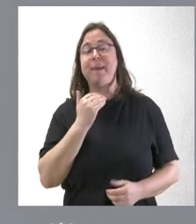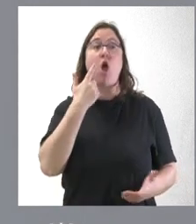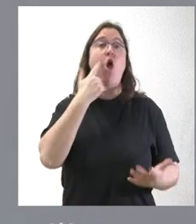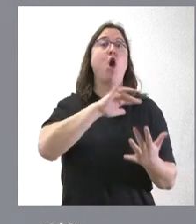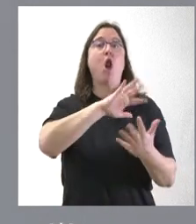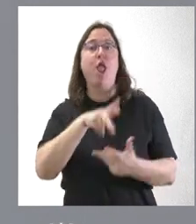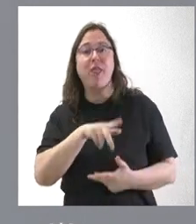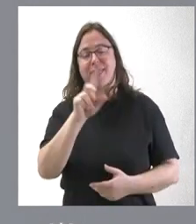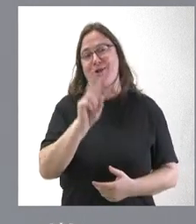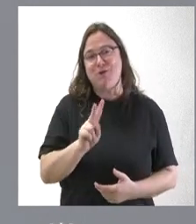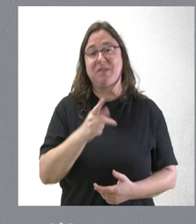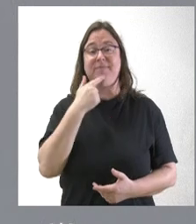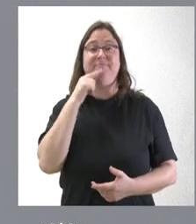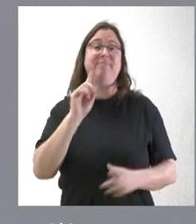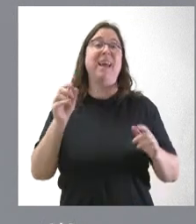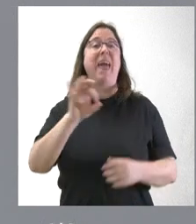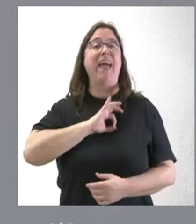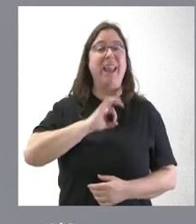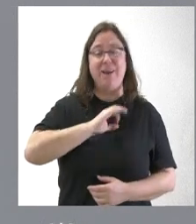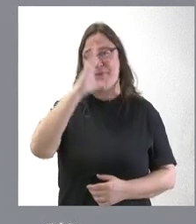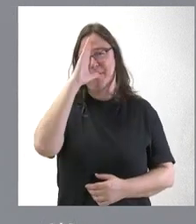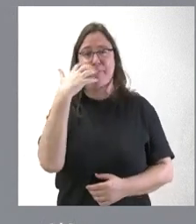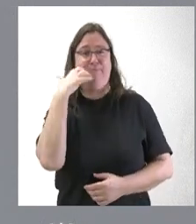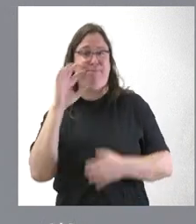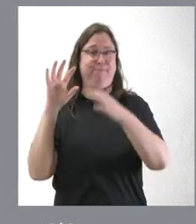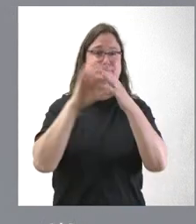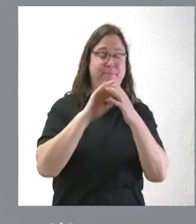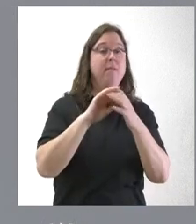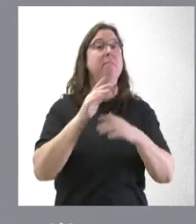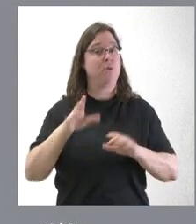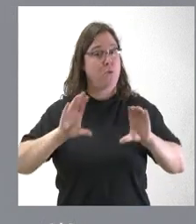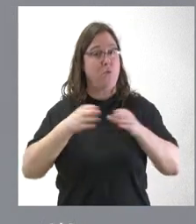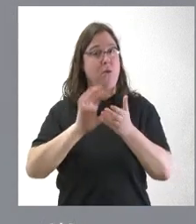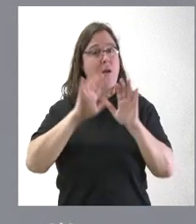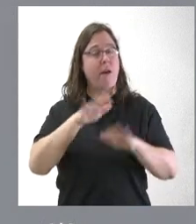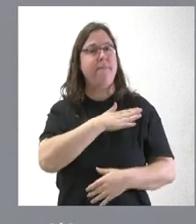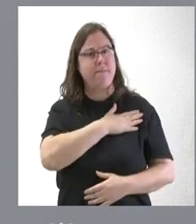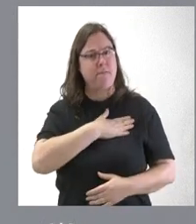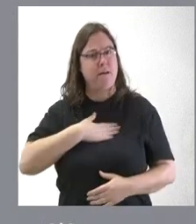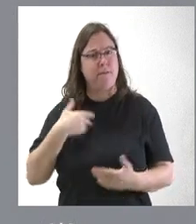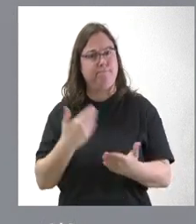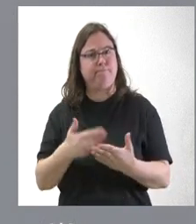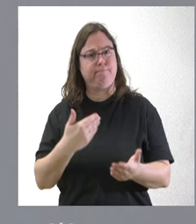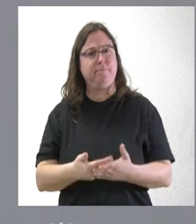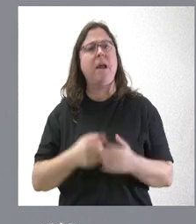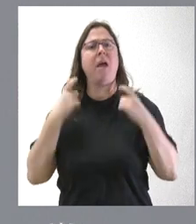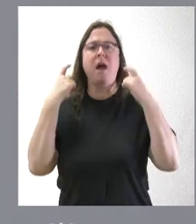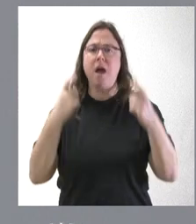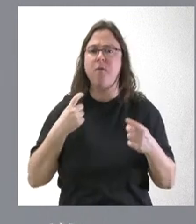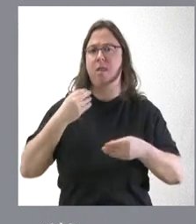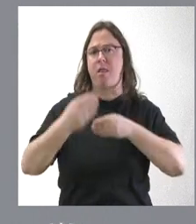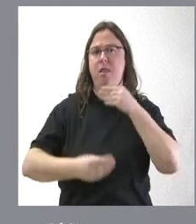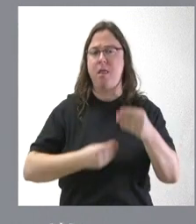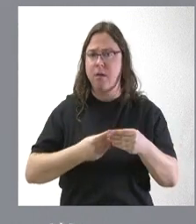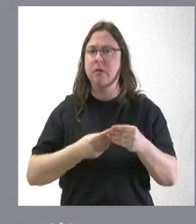siempre y, especialmente, menos en el mes de enero y febrero, pero sí que desde la Junta de Castilla y León lo queremos poner de manifiesto, el esfuerzo que venimos haciendo, que es